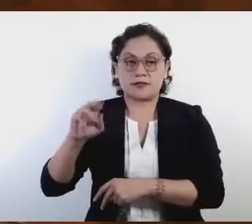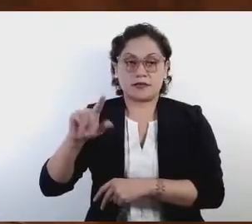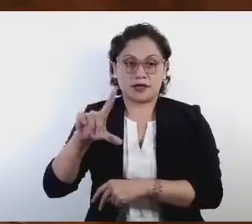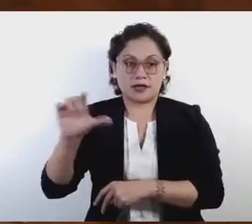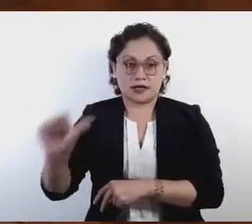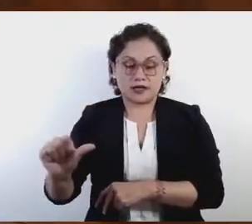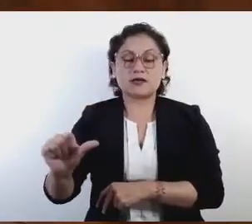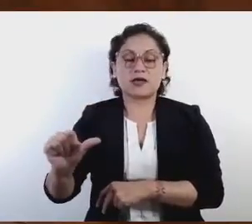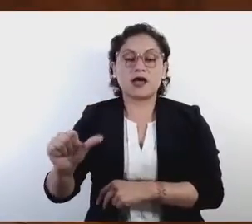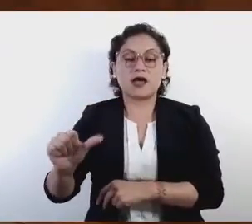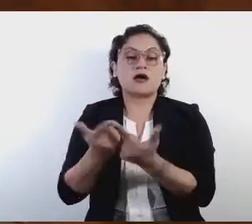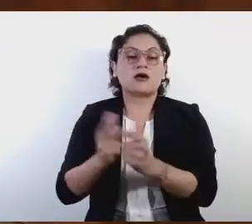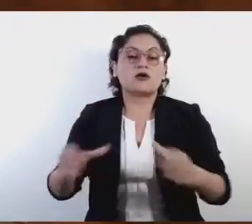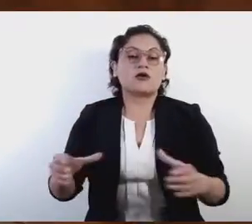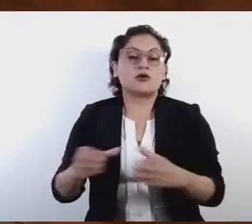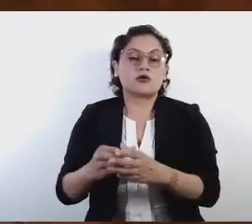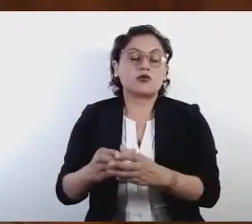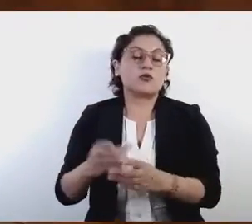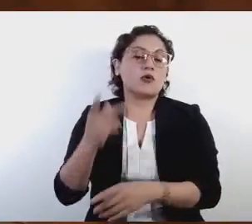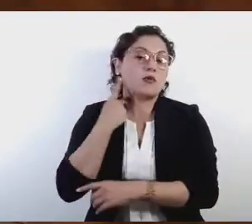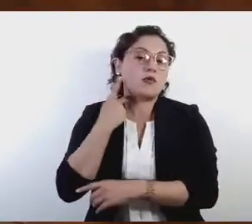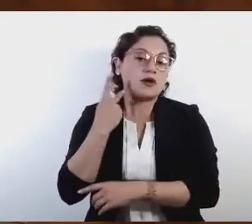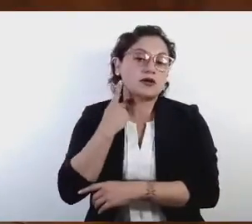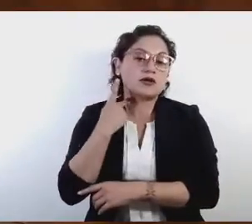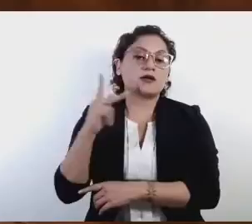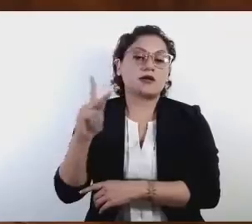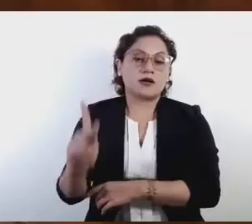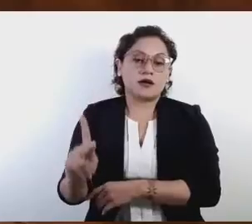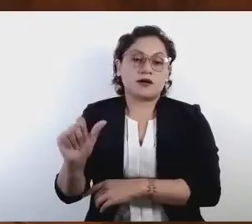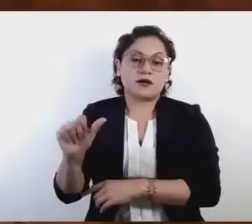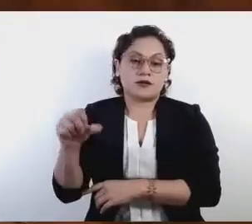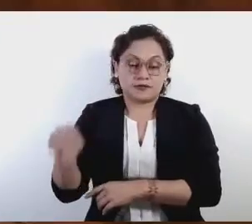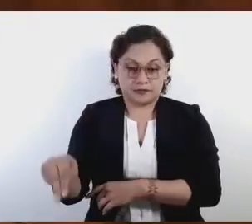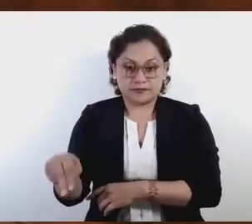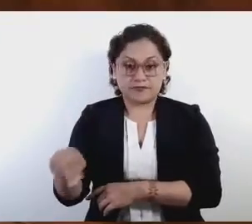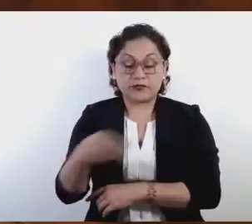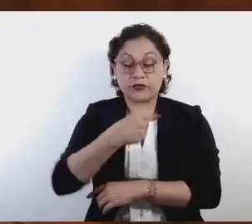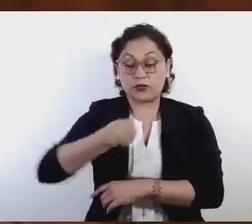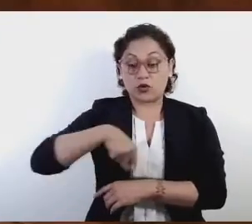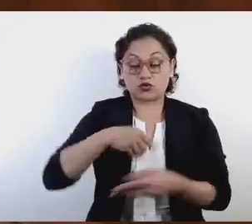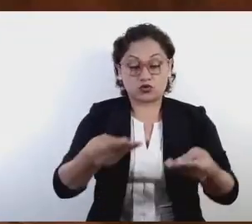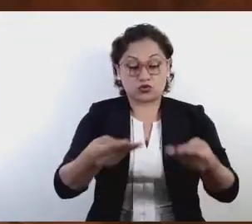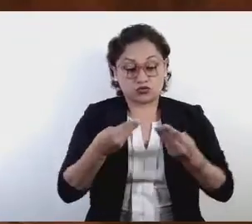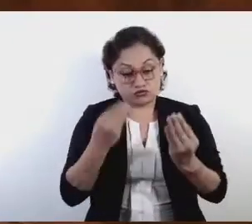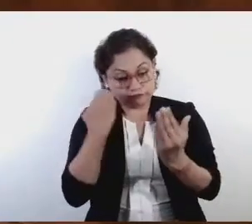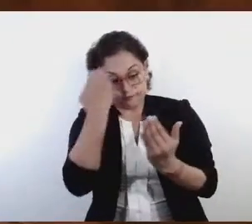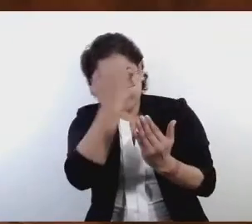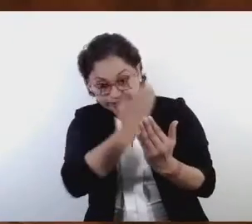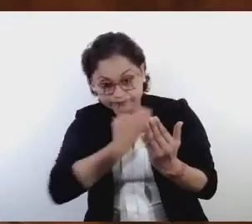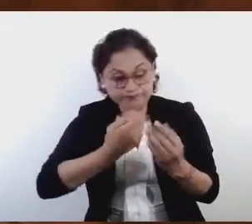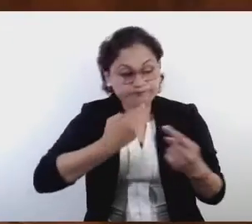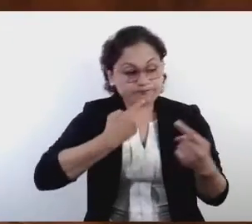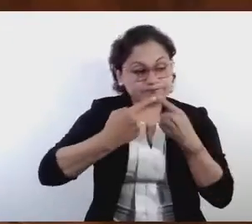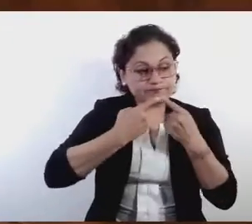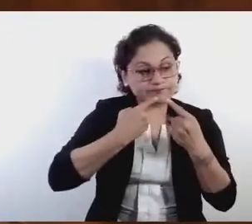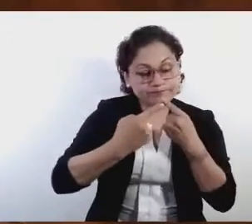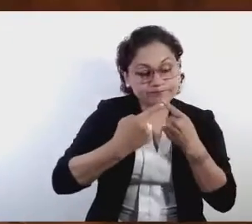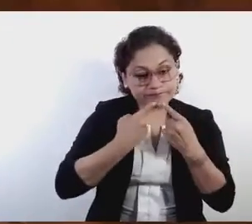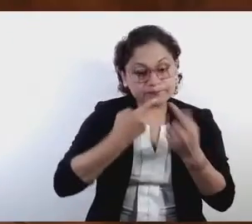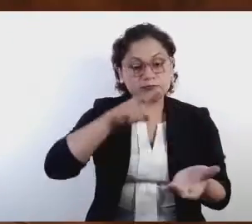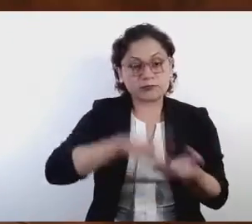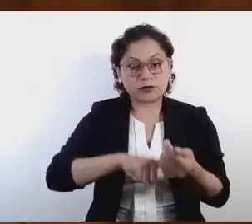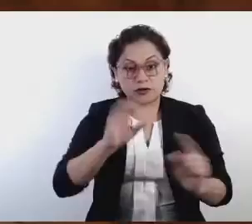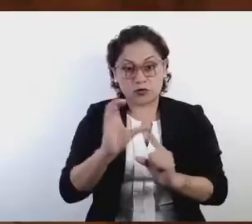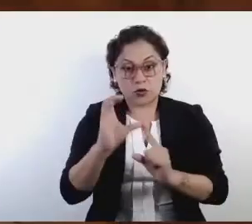Acción Nacional. Desarrollando el estudio de la iniciativa de decreto y ampliamente discutido por los integrantes de la Comisión